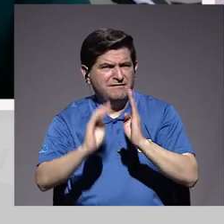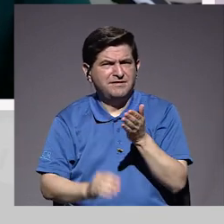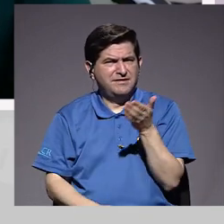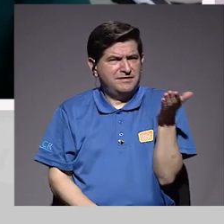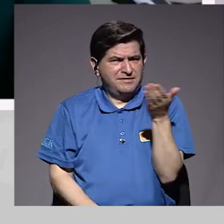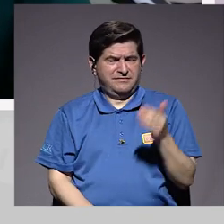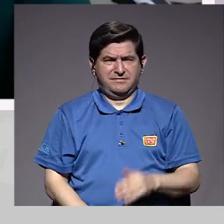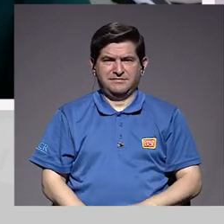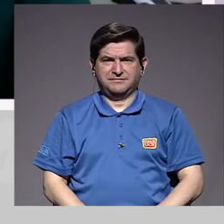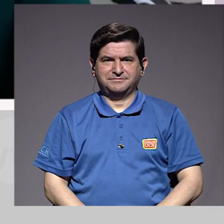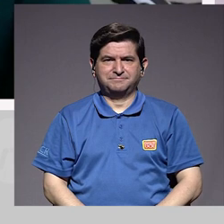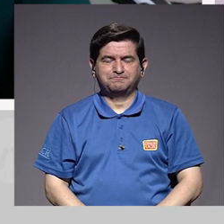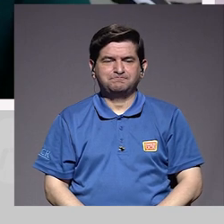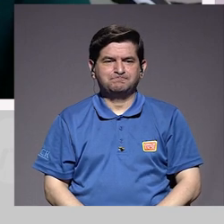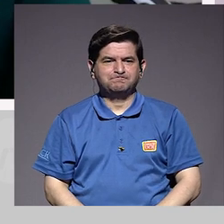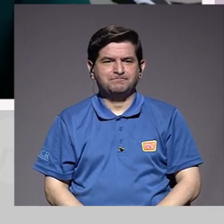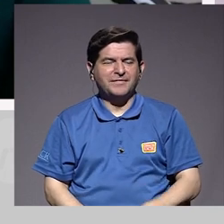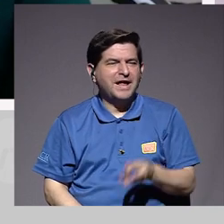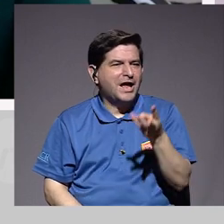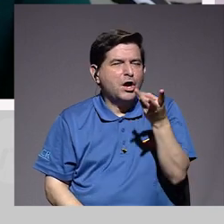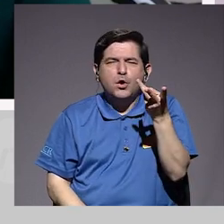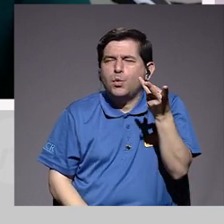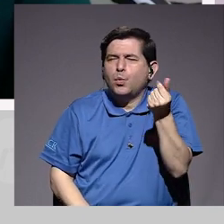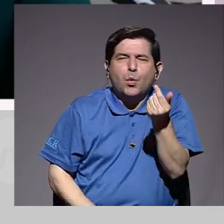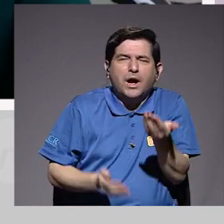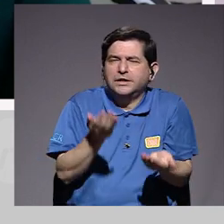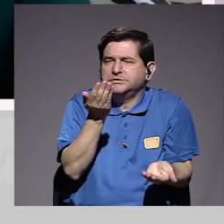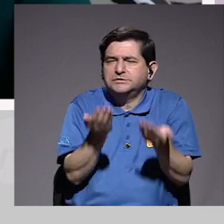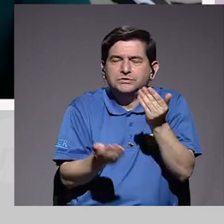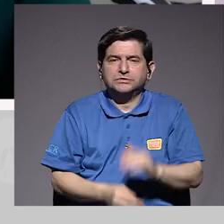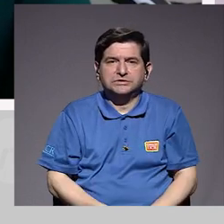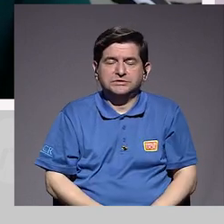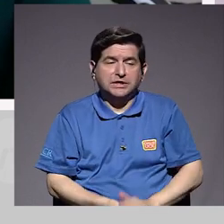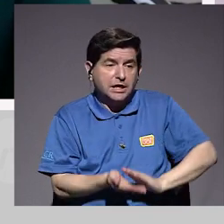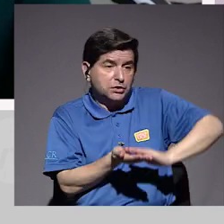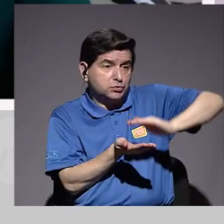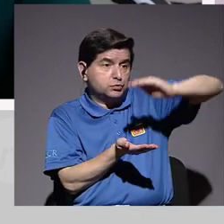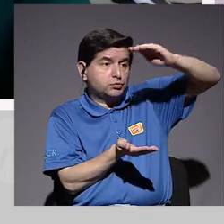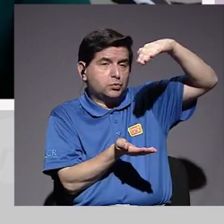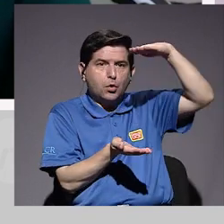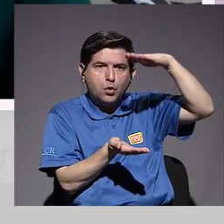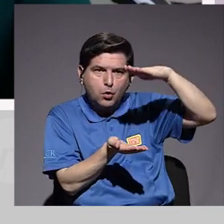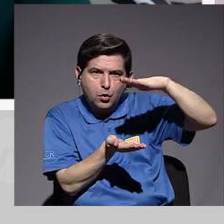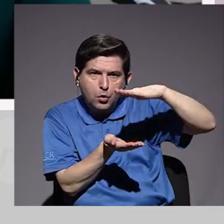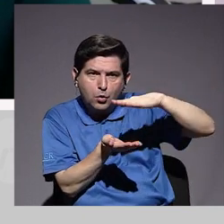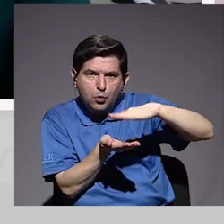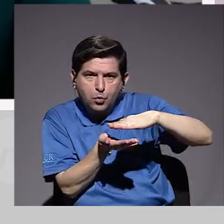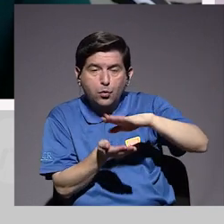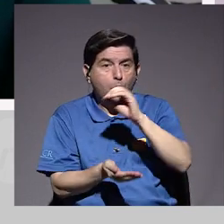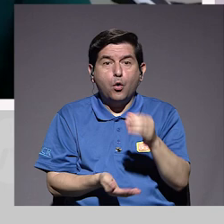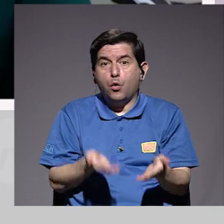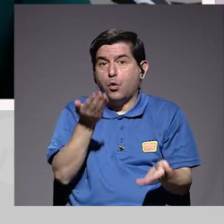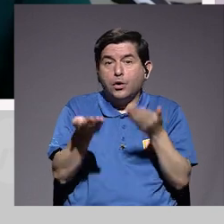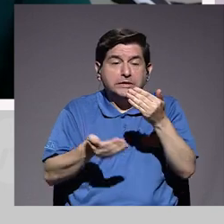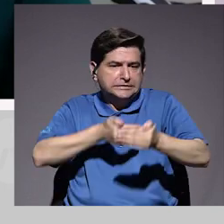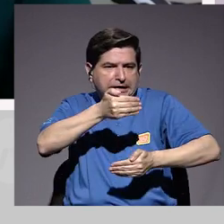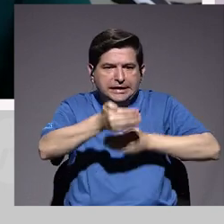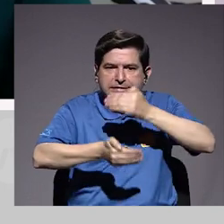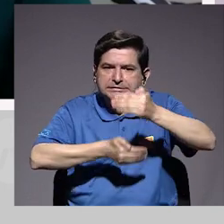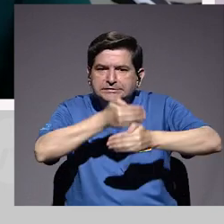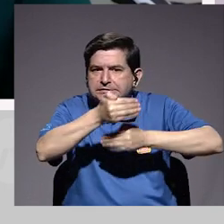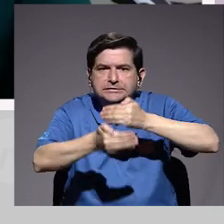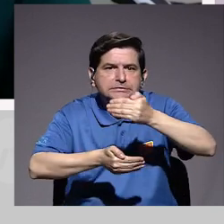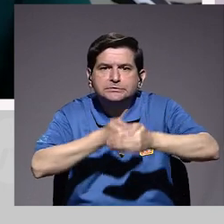qué tanto se aumenta o se disminuye o se está aumentando, disminuyendo el